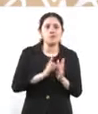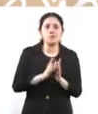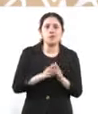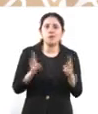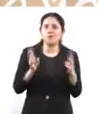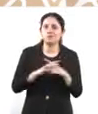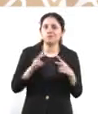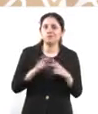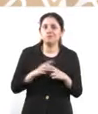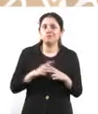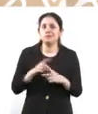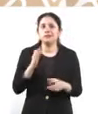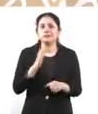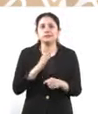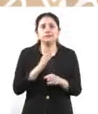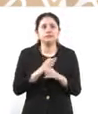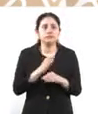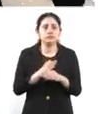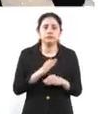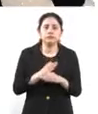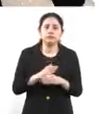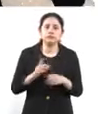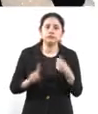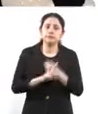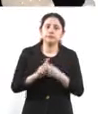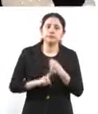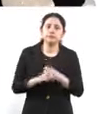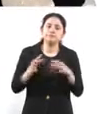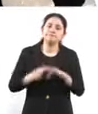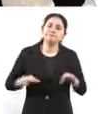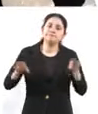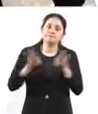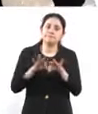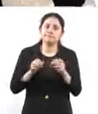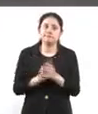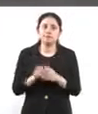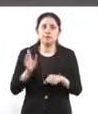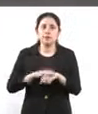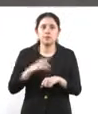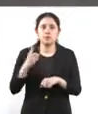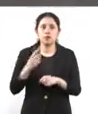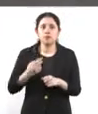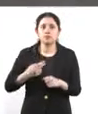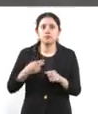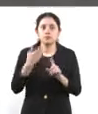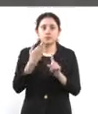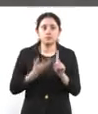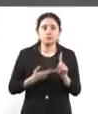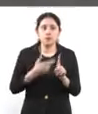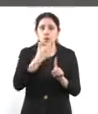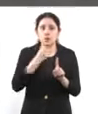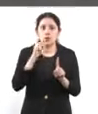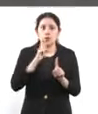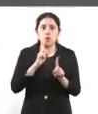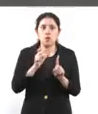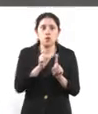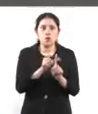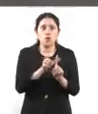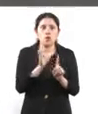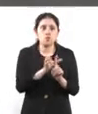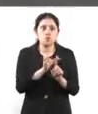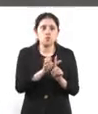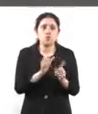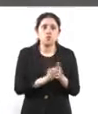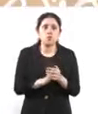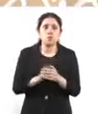de violencia importantes. Entonces, queremos proteger a los jueces, pues dejemos la prisión preventiva oficiosa